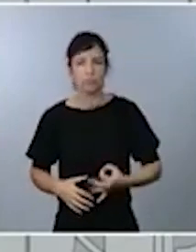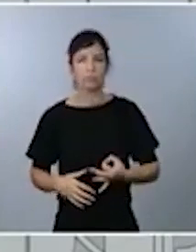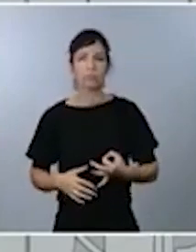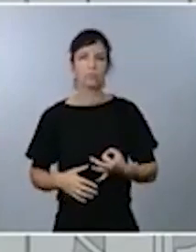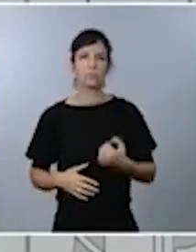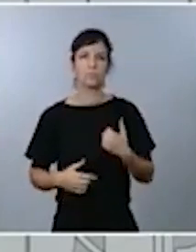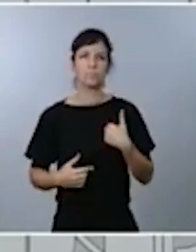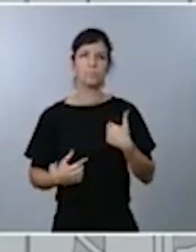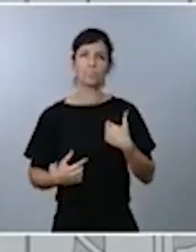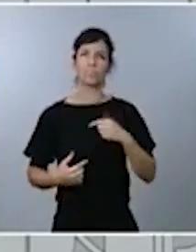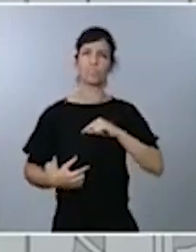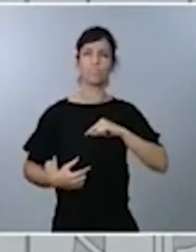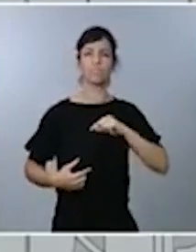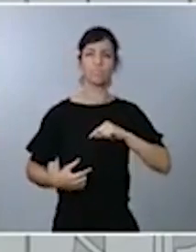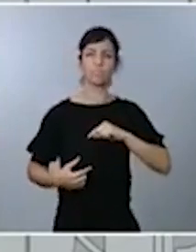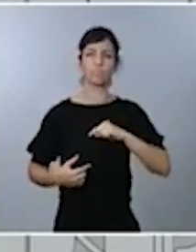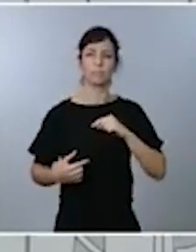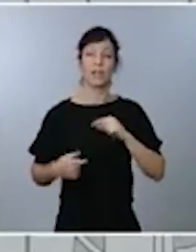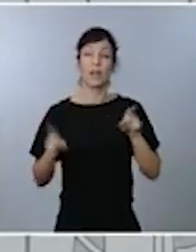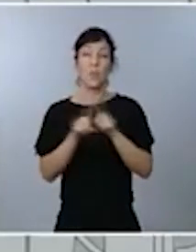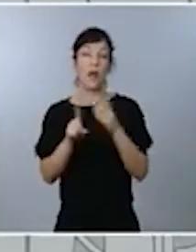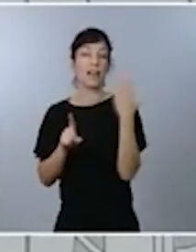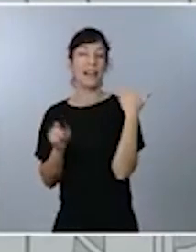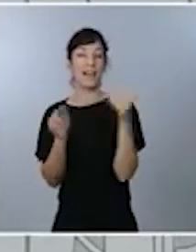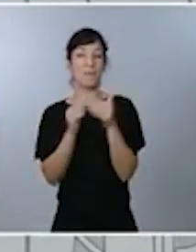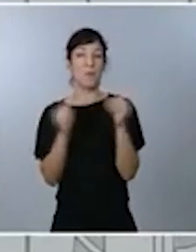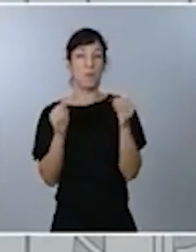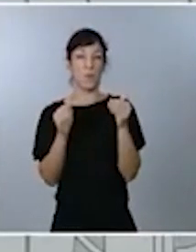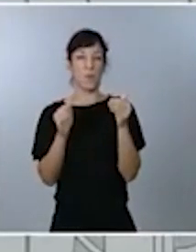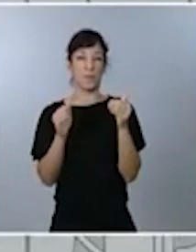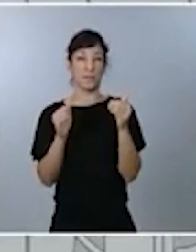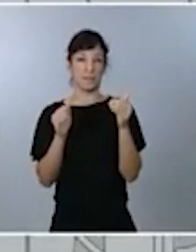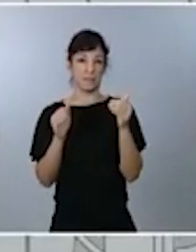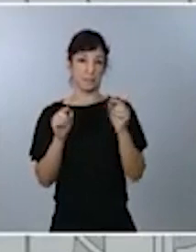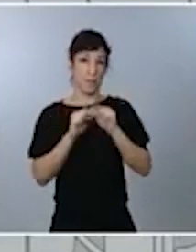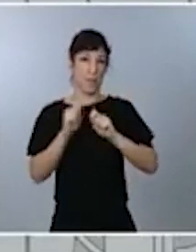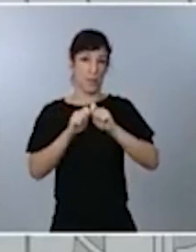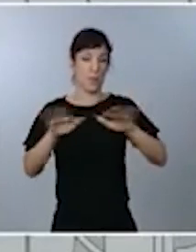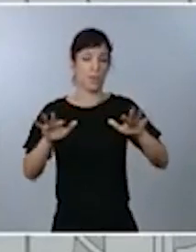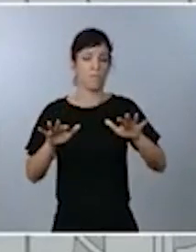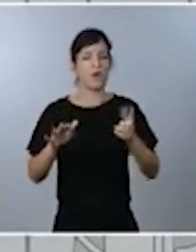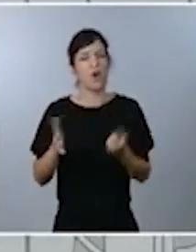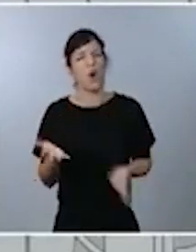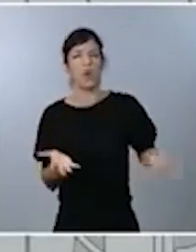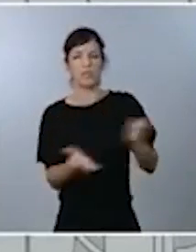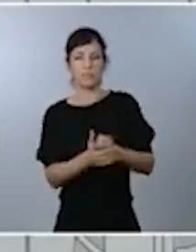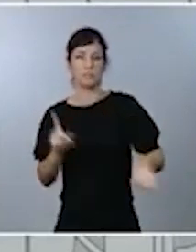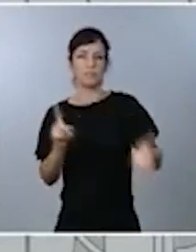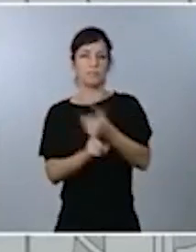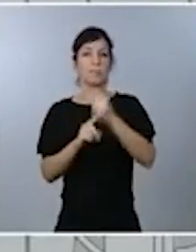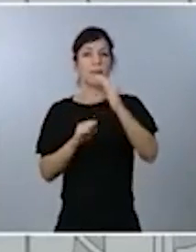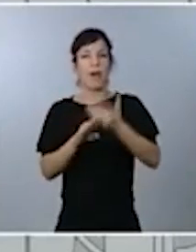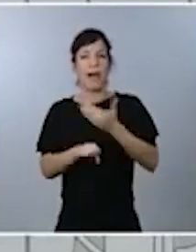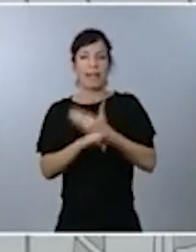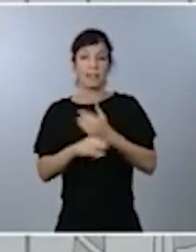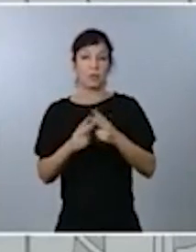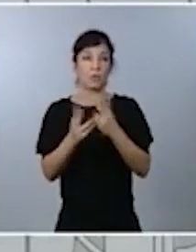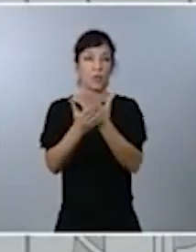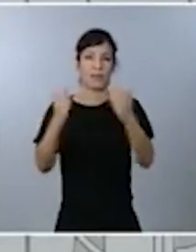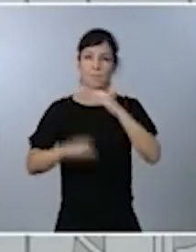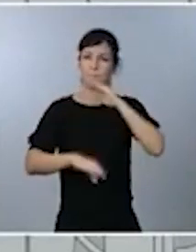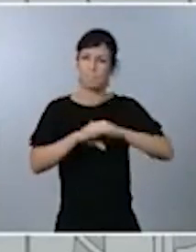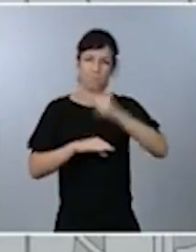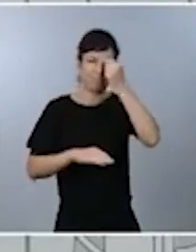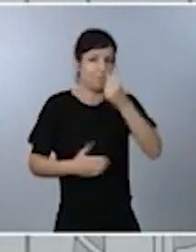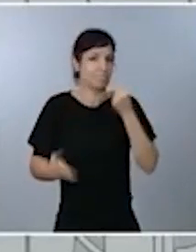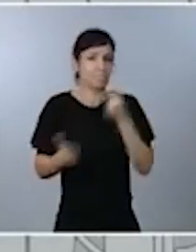de que como ocurrió en la primera ola, lo vamos a poder lograr de nuevo si tenemos la máxima disciplina social, si contamos con la